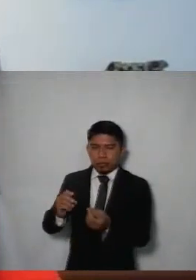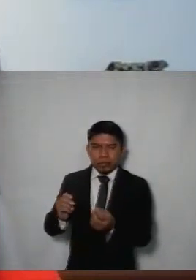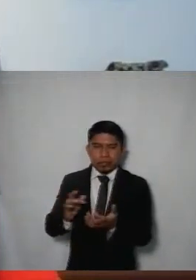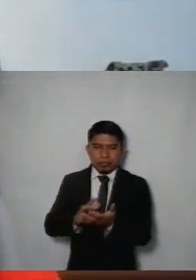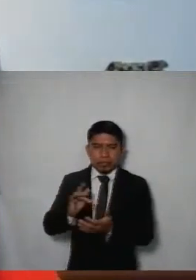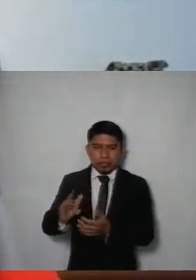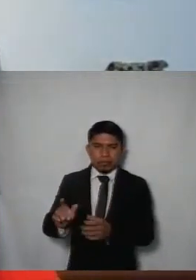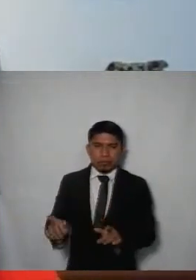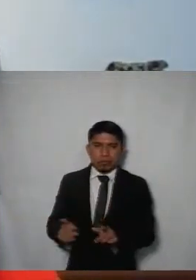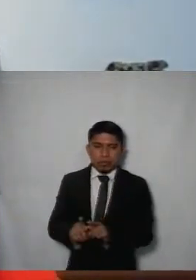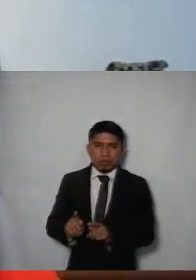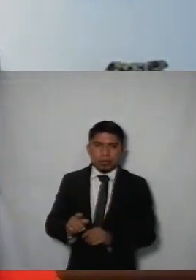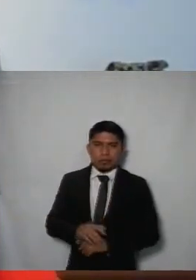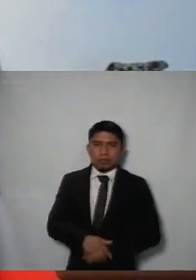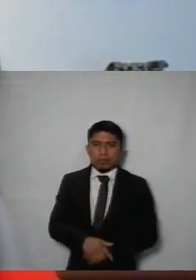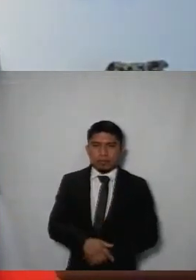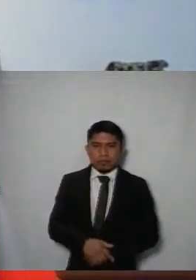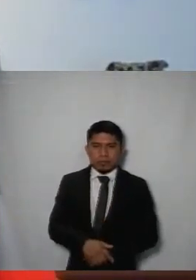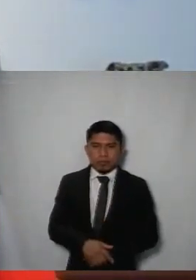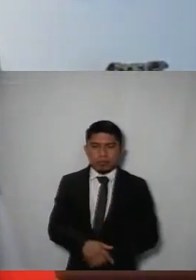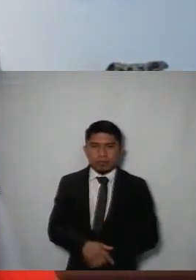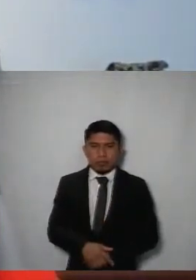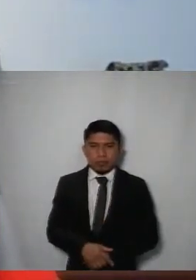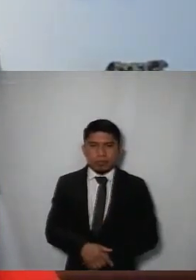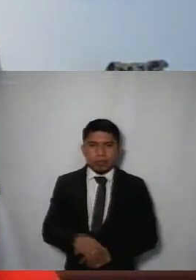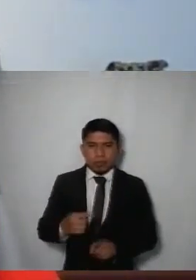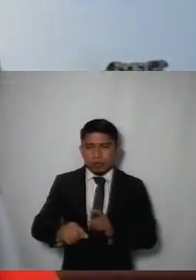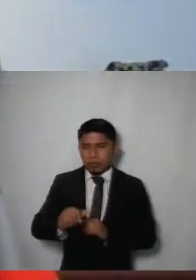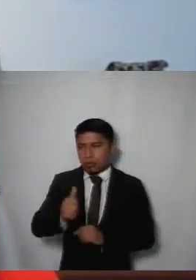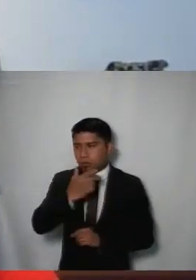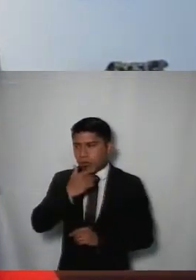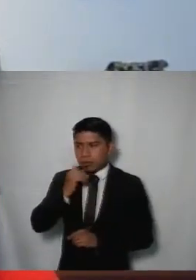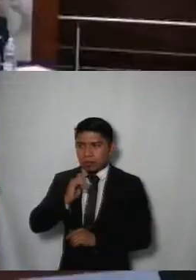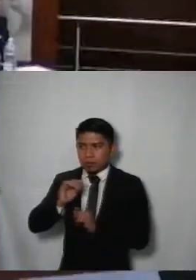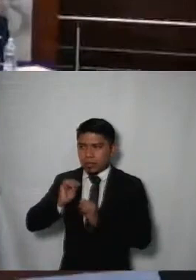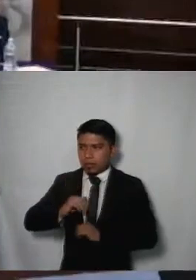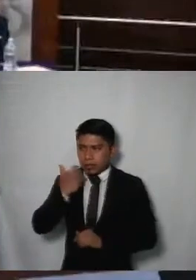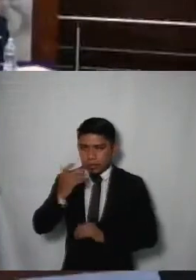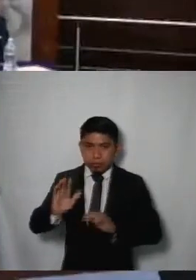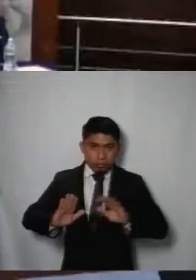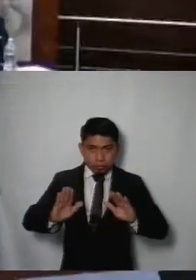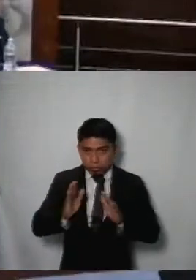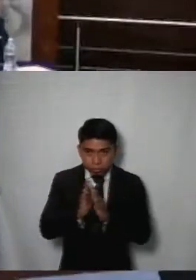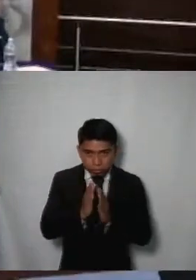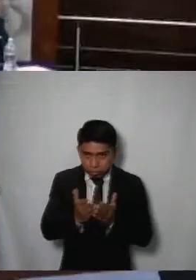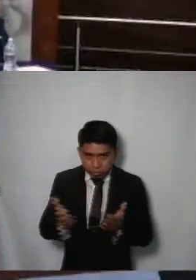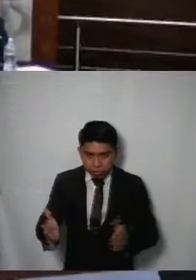muchísimas gracias eso sería cuanto en este bloque muchas gracias algún otro comisionado comisionada